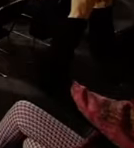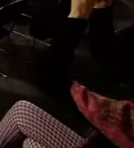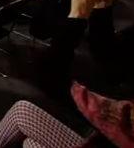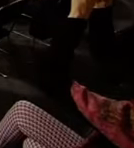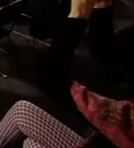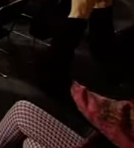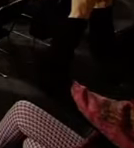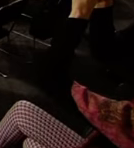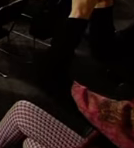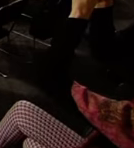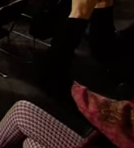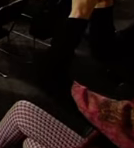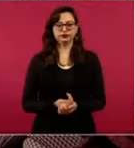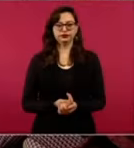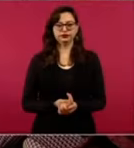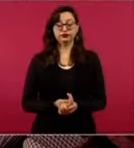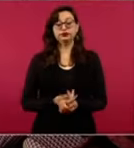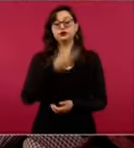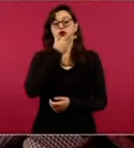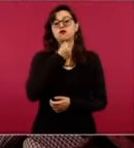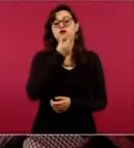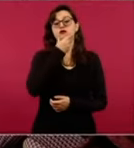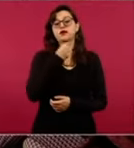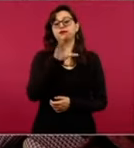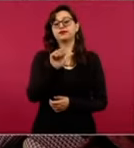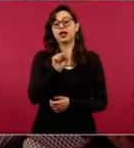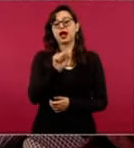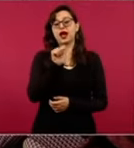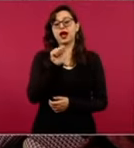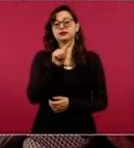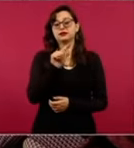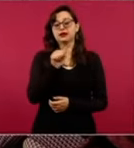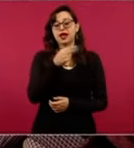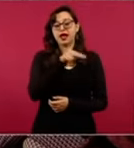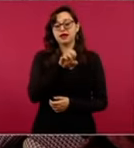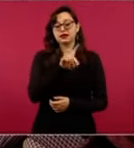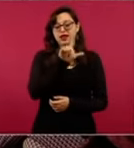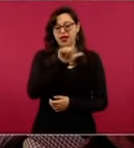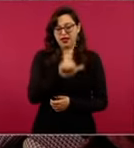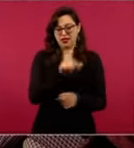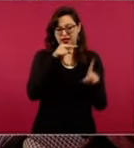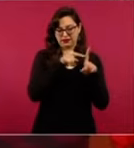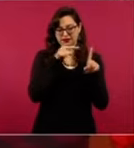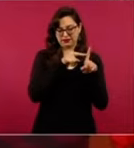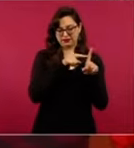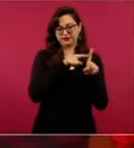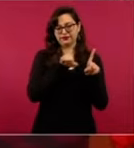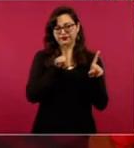hasta una llamada telefónica sobre eso. Krause,